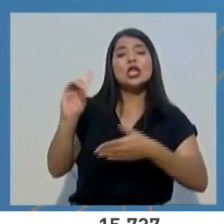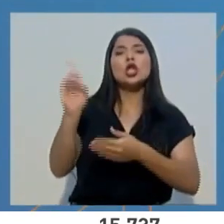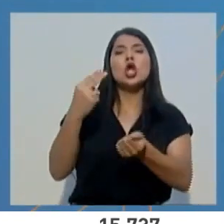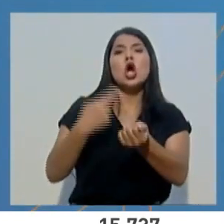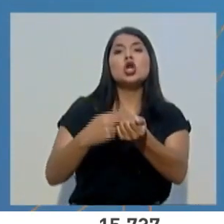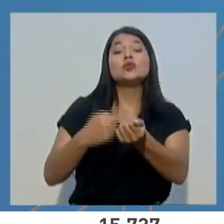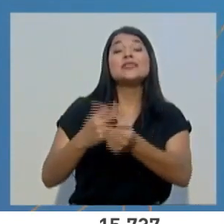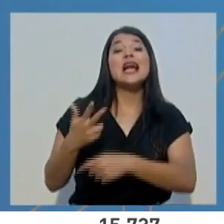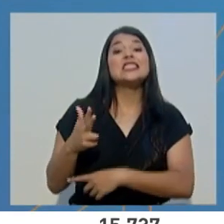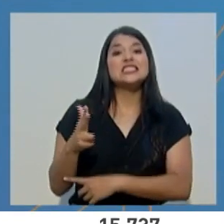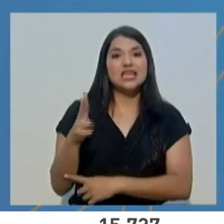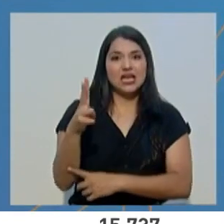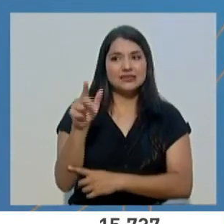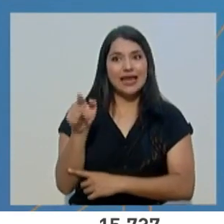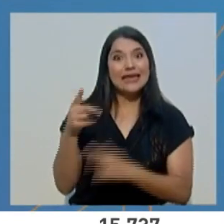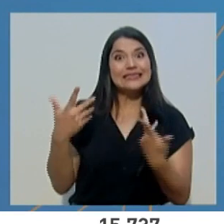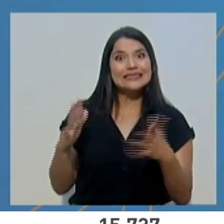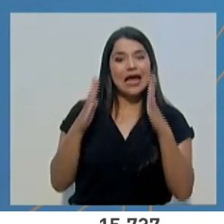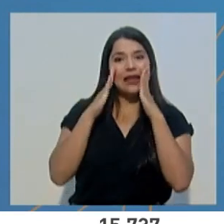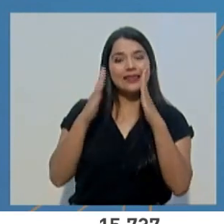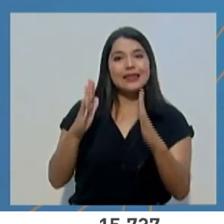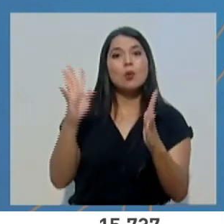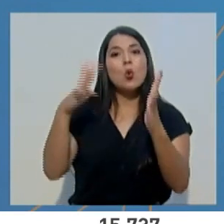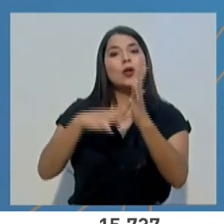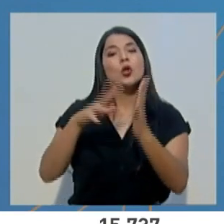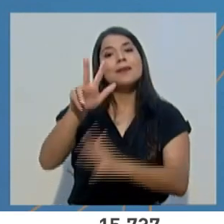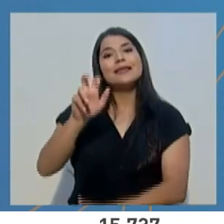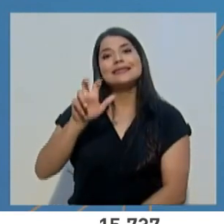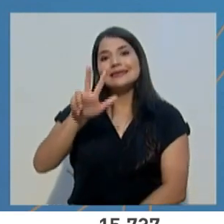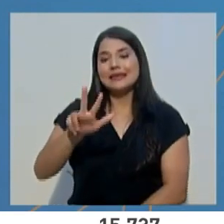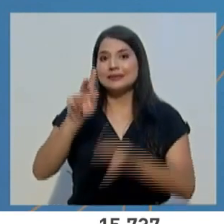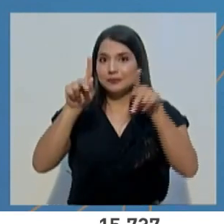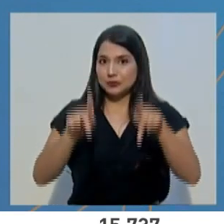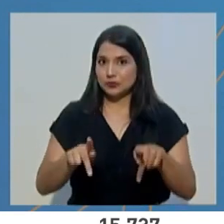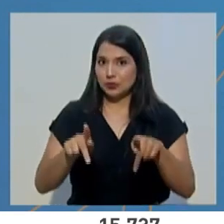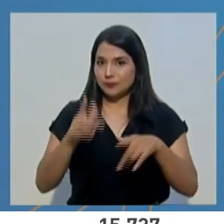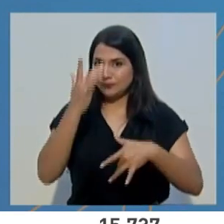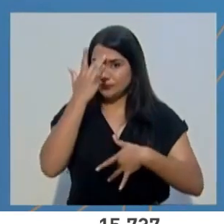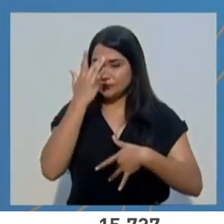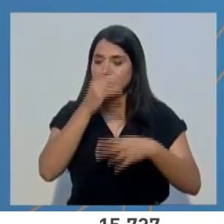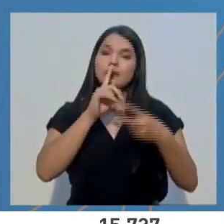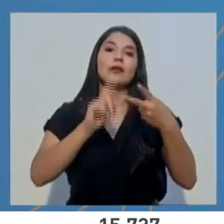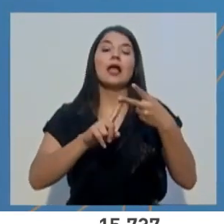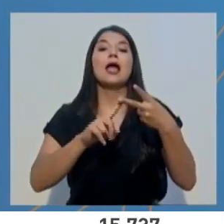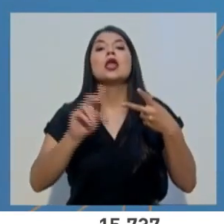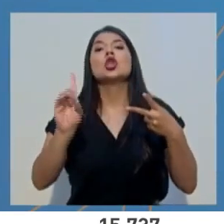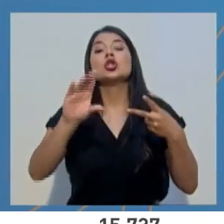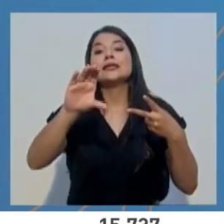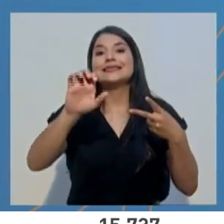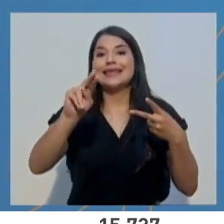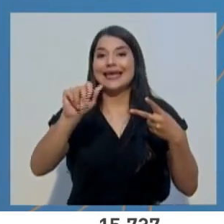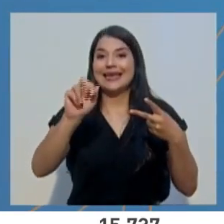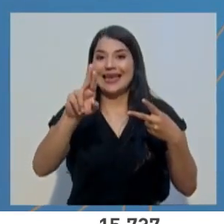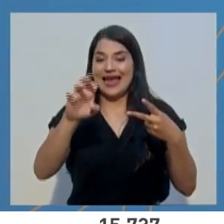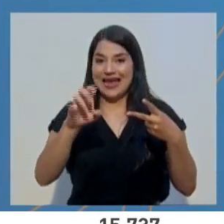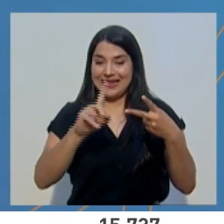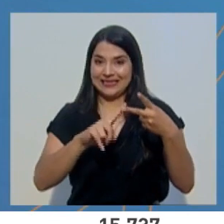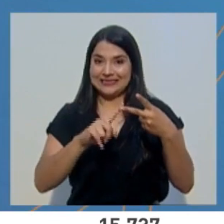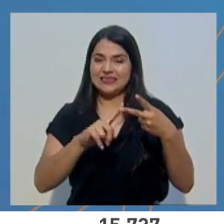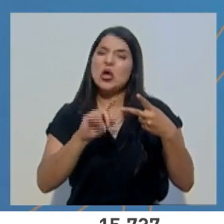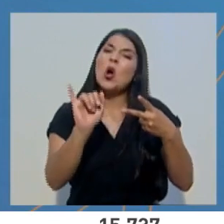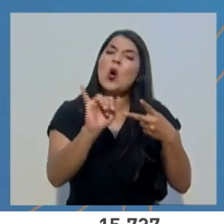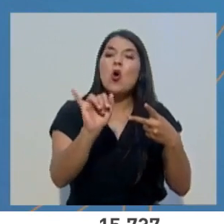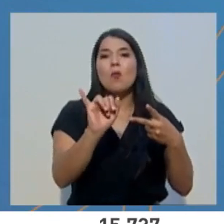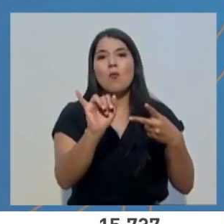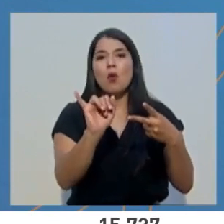Hospital de los Chiles, donde hemos atendido 4.303 pacientes. El segundo fue en el Senare, como puente